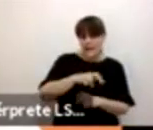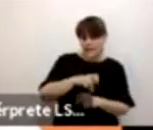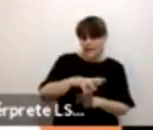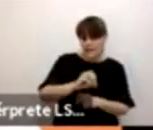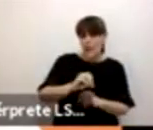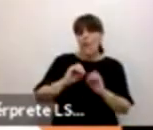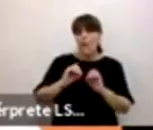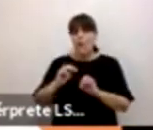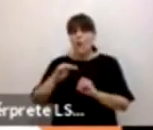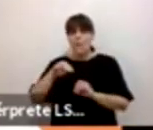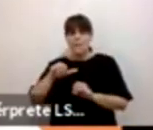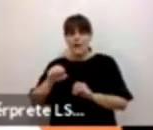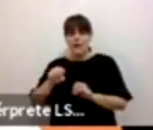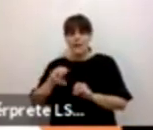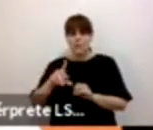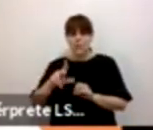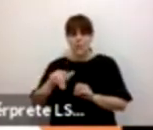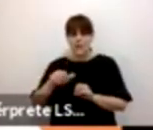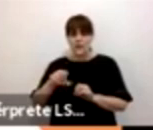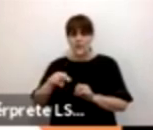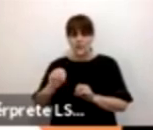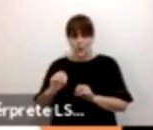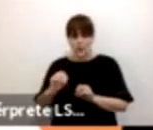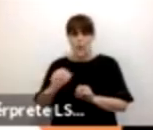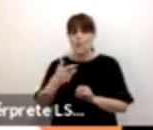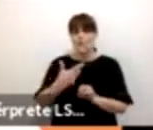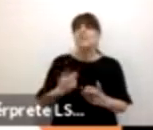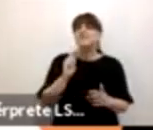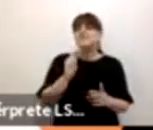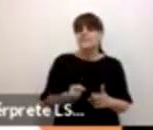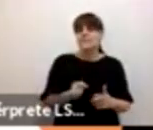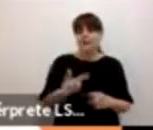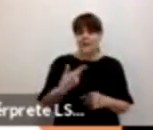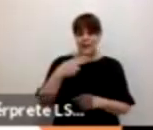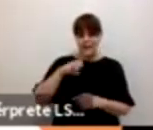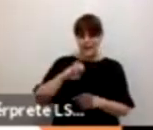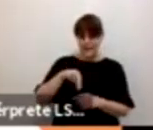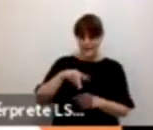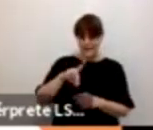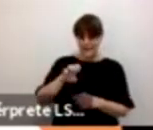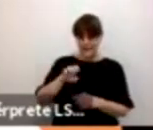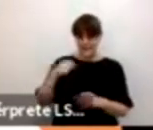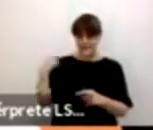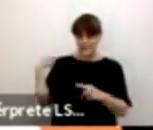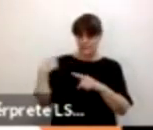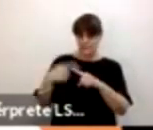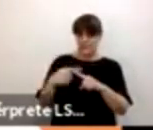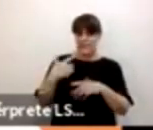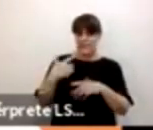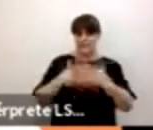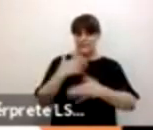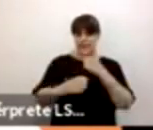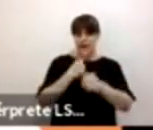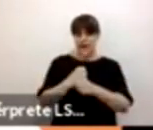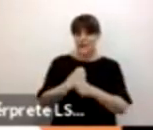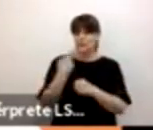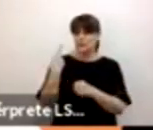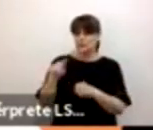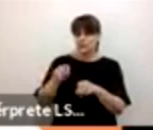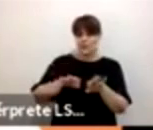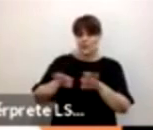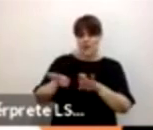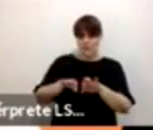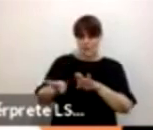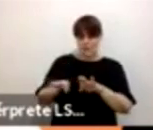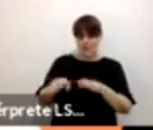porque GENDES, como bien lo decía José Luis, lleva 15 años trabajando este tema y es una de las organizaciones pioneras en